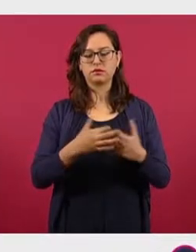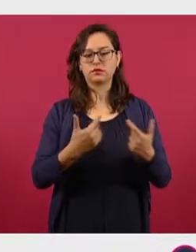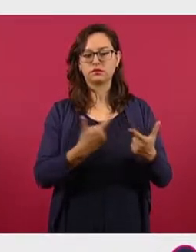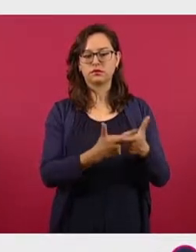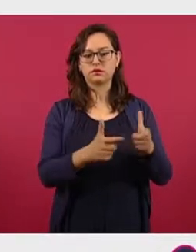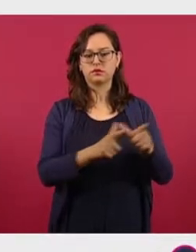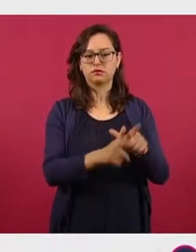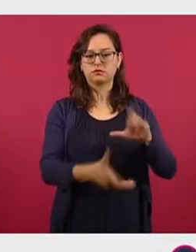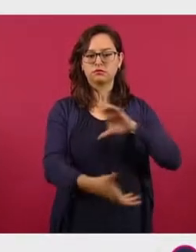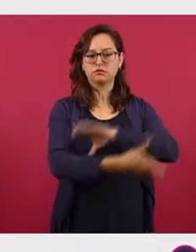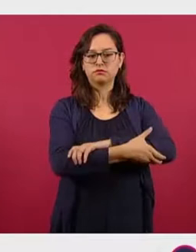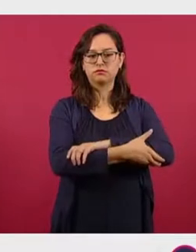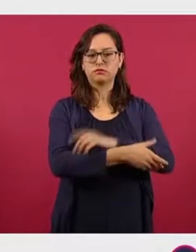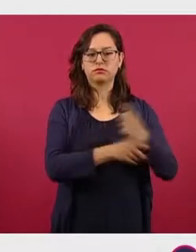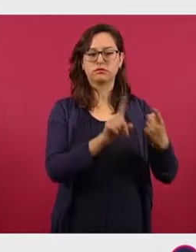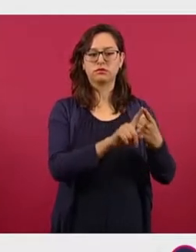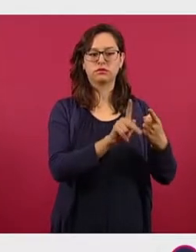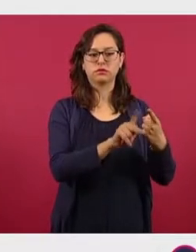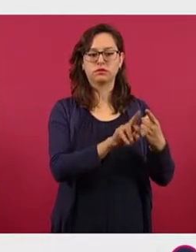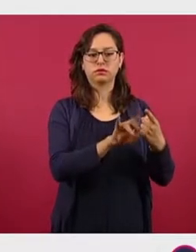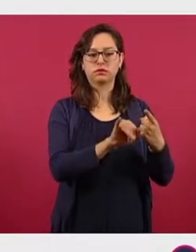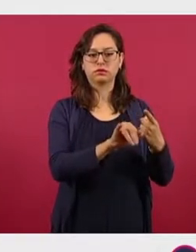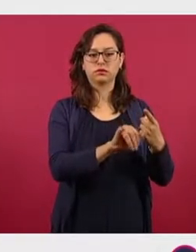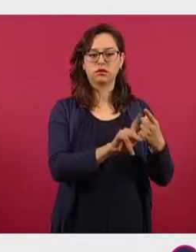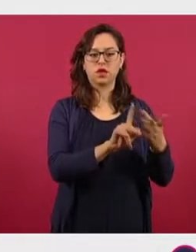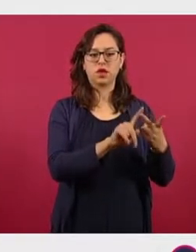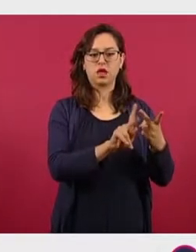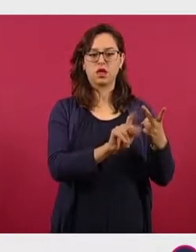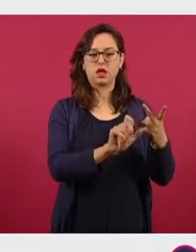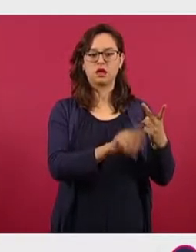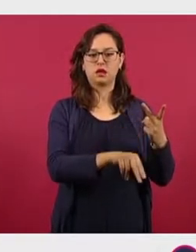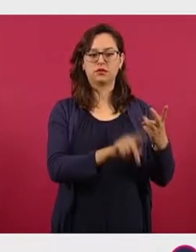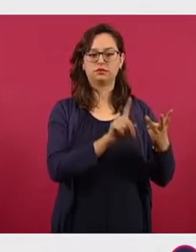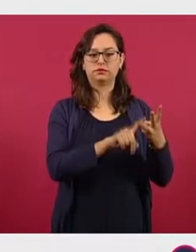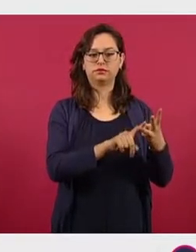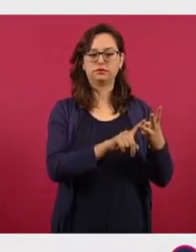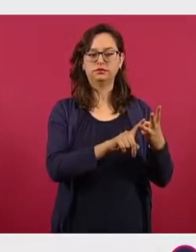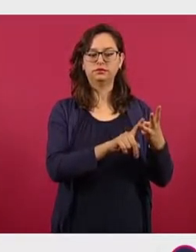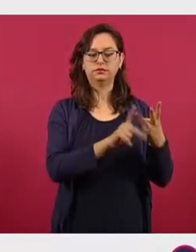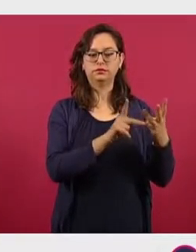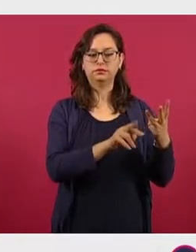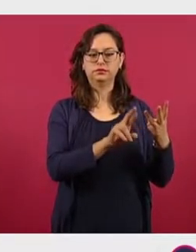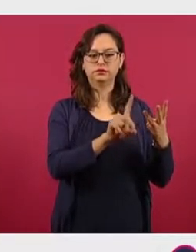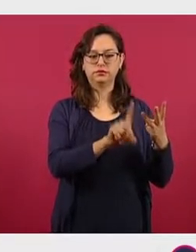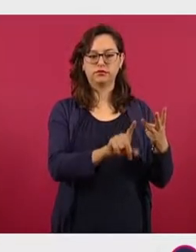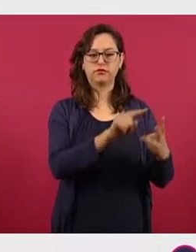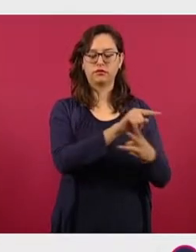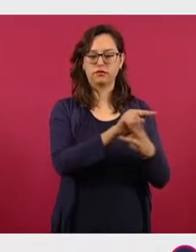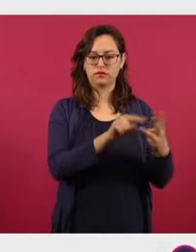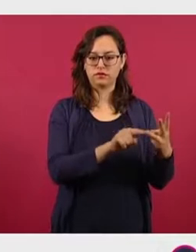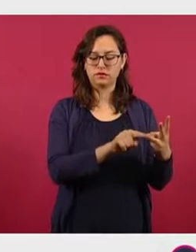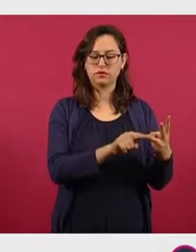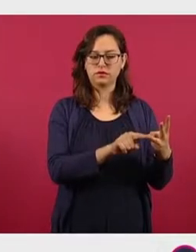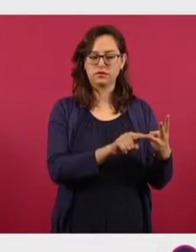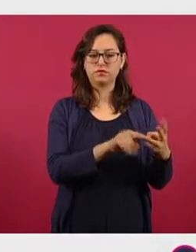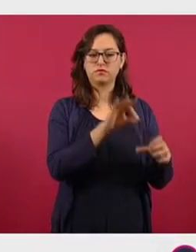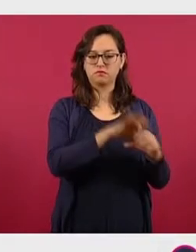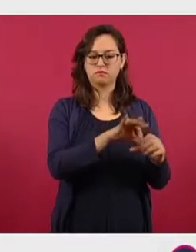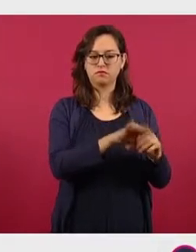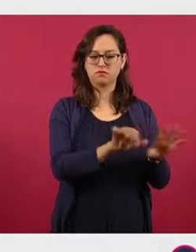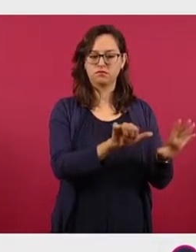coalición PRI-PAN-PRD, así es, ¿verdad? Y